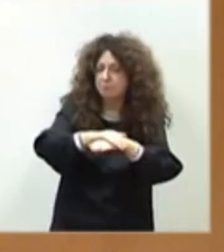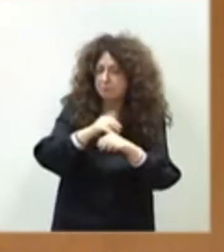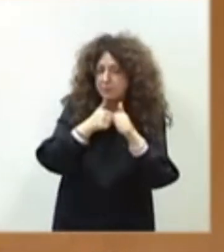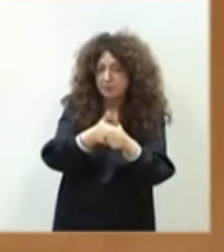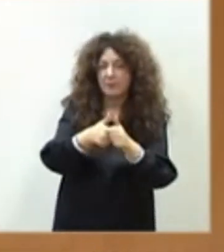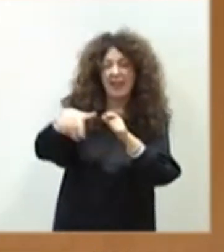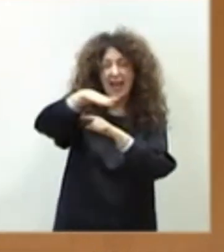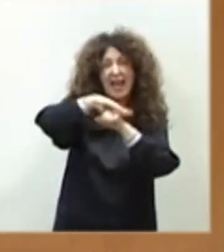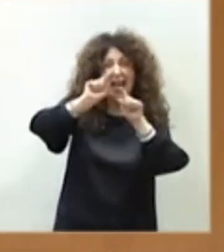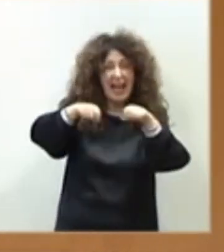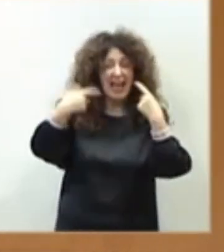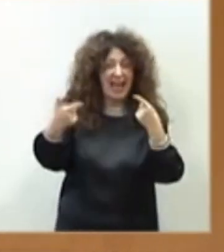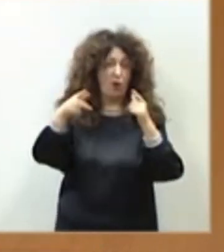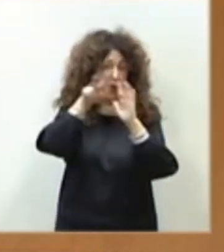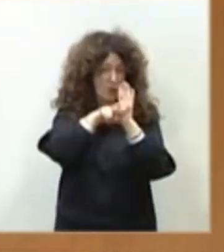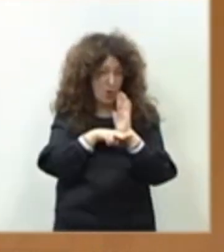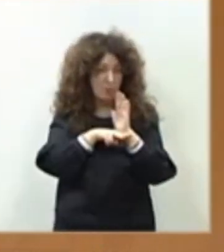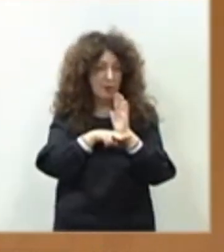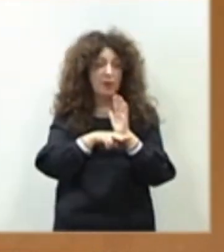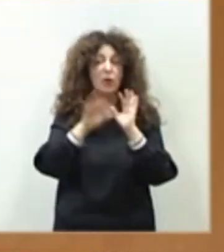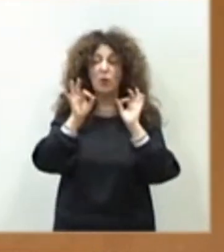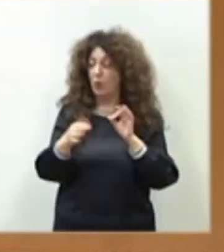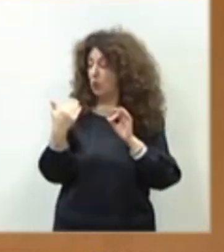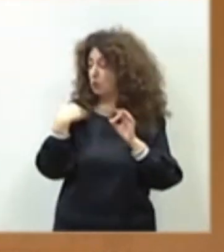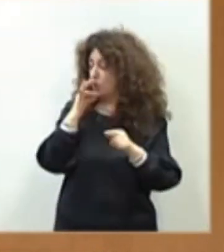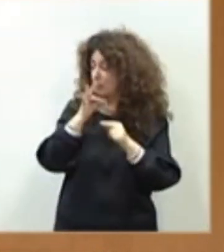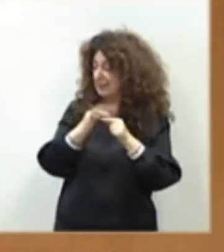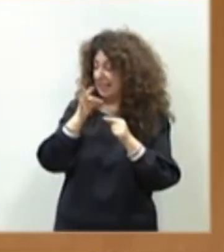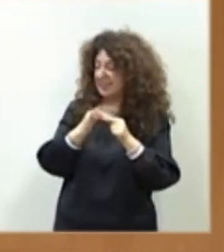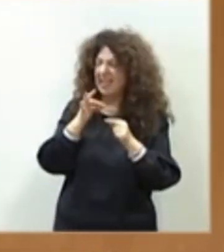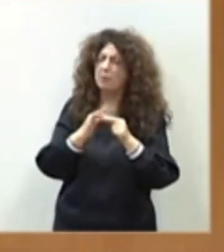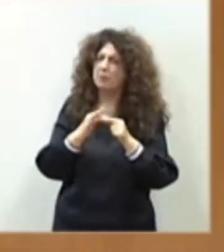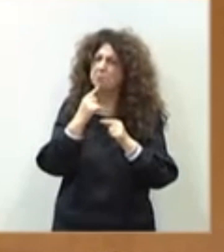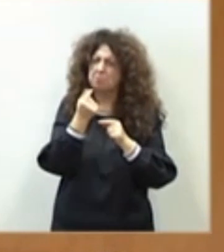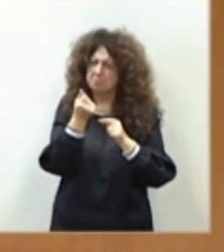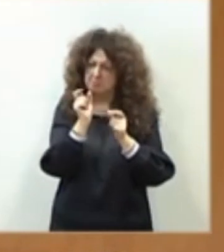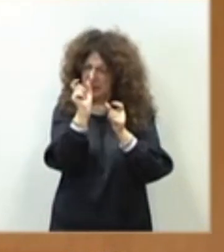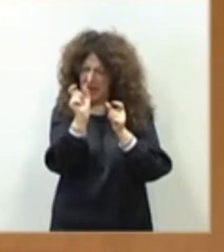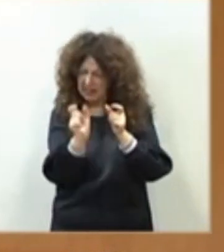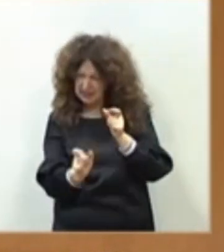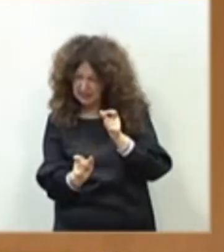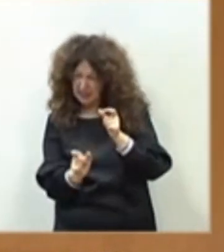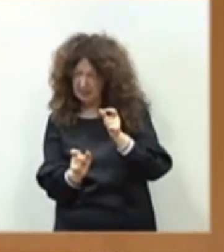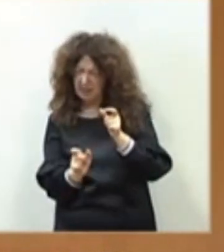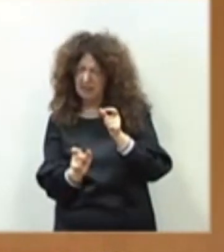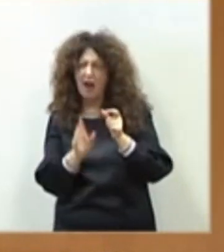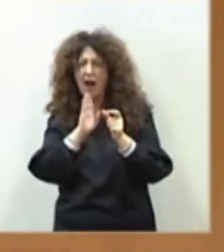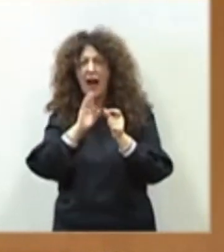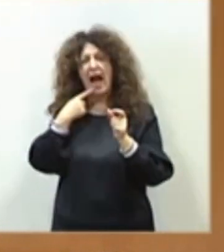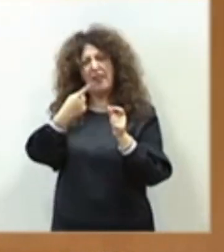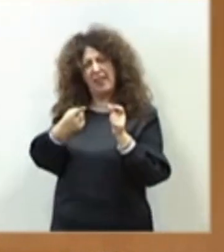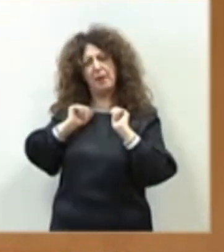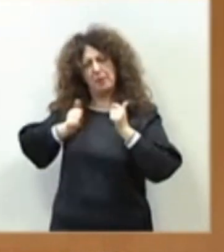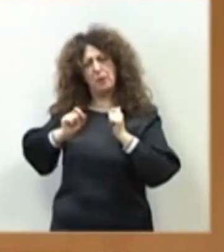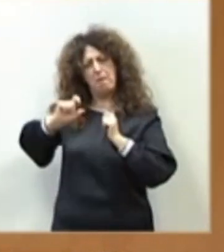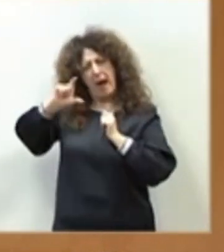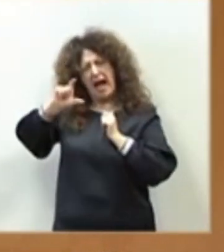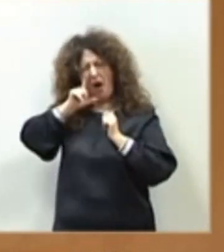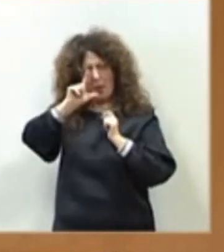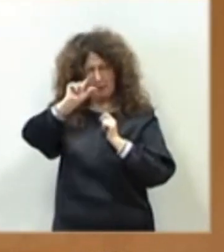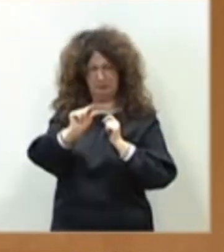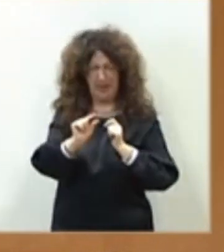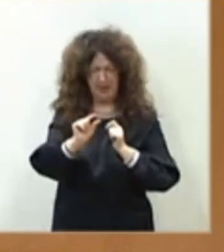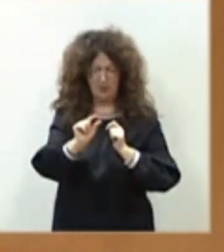Pero, claro, resulta que en septiembre el FEGA ha publicado unas cantidades que son menores de las que había dicho usted inicialmente. Por tanto,